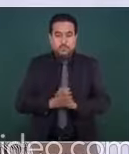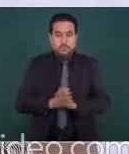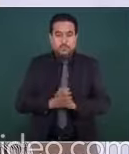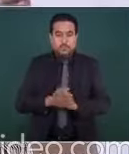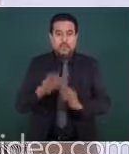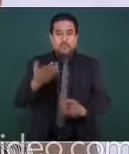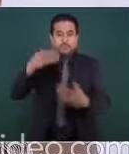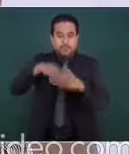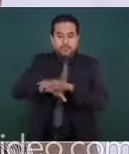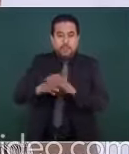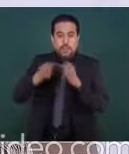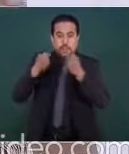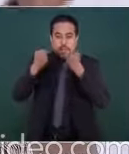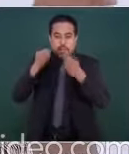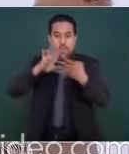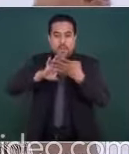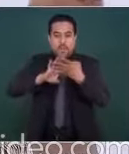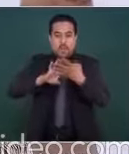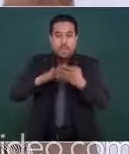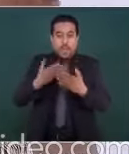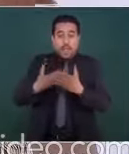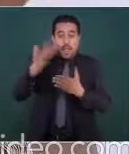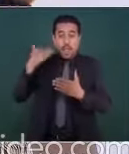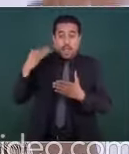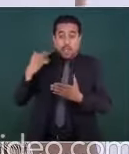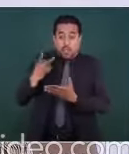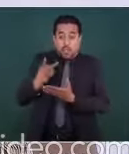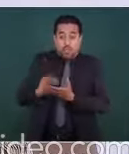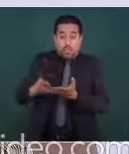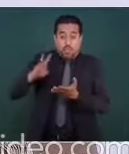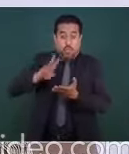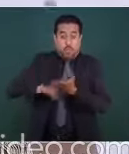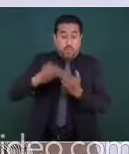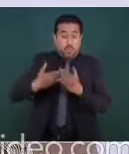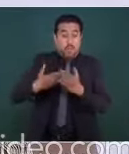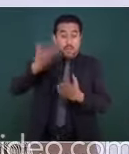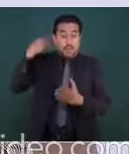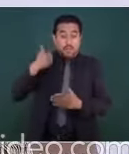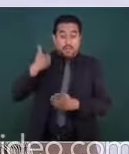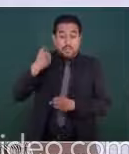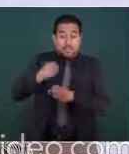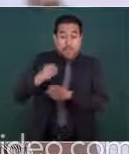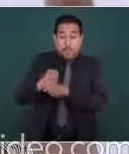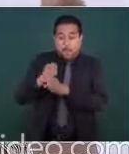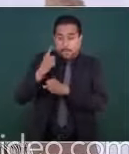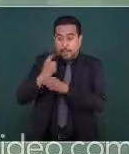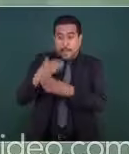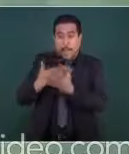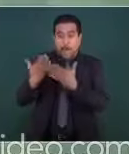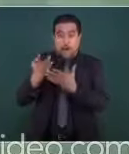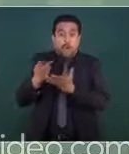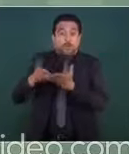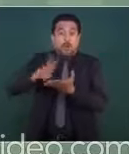prisión en estos tres años el doble que lo que se metió en el sexenio anterior. Eso lo que nos ha provocado es un